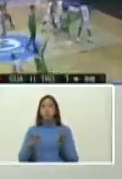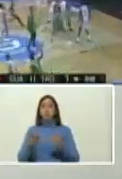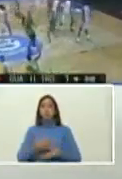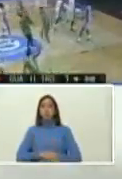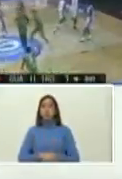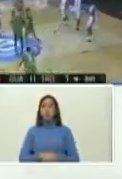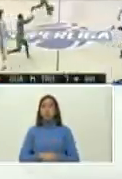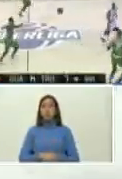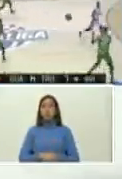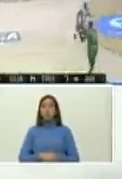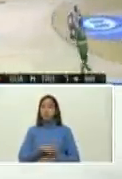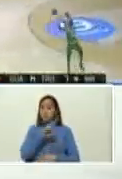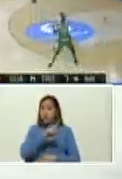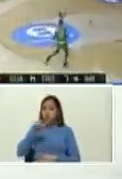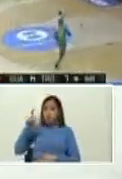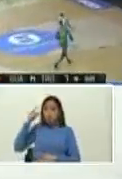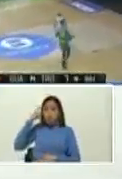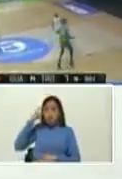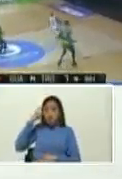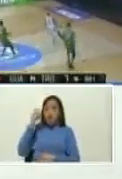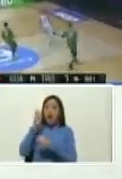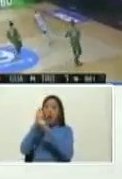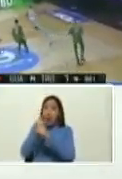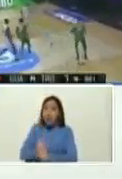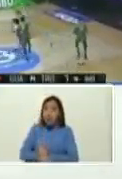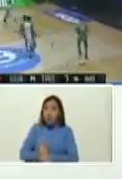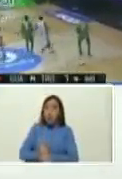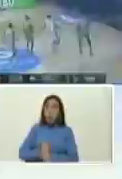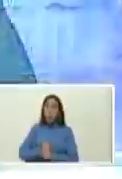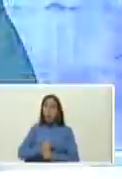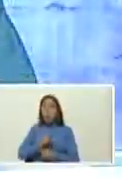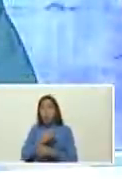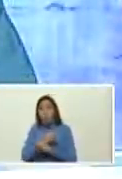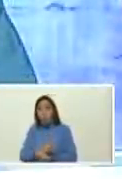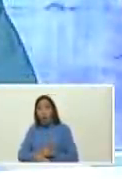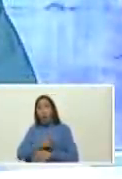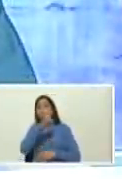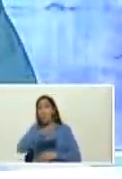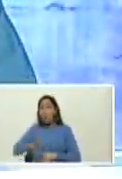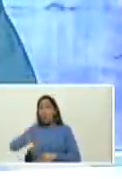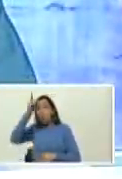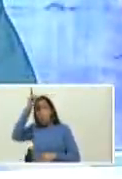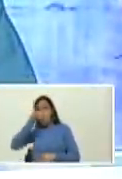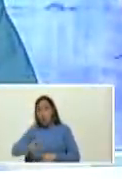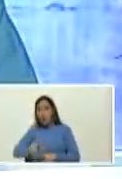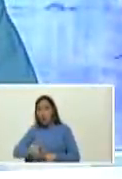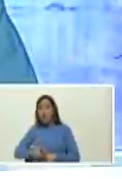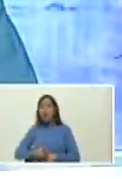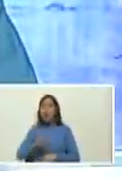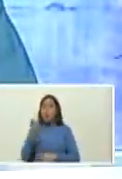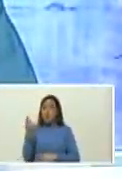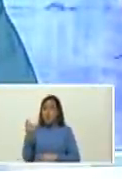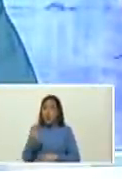dentro de 21 días son los Juegos Panamericanos 18 días